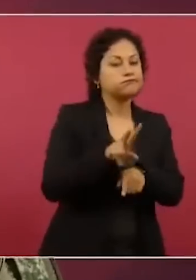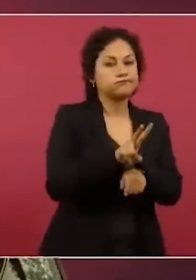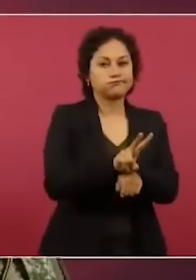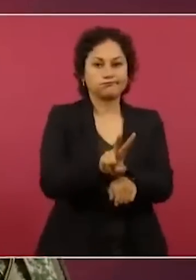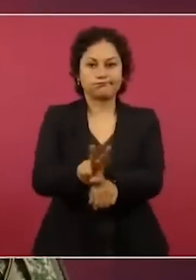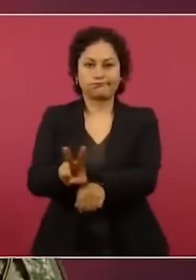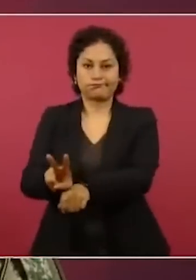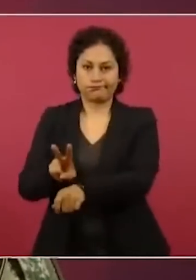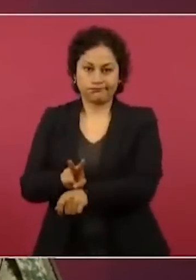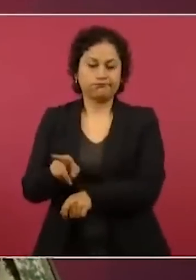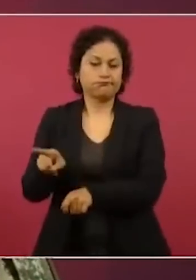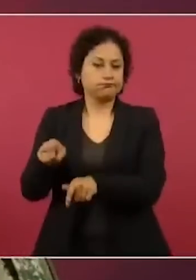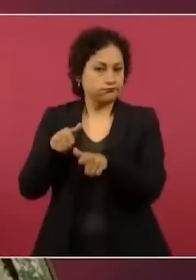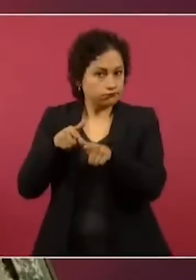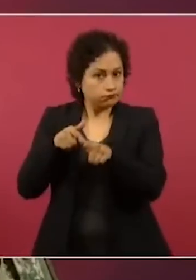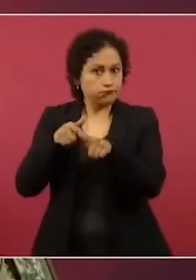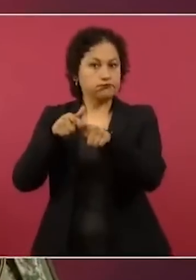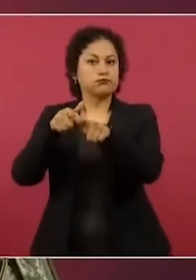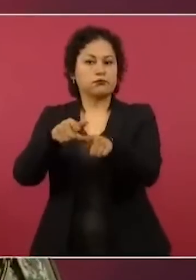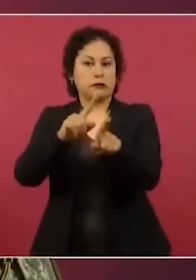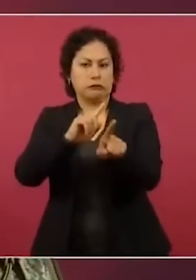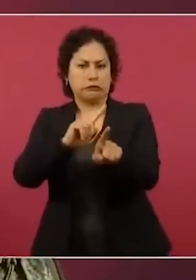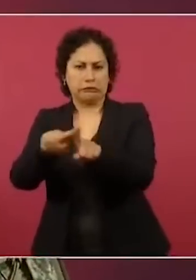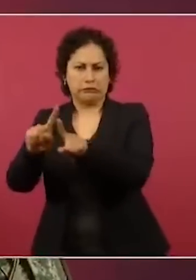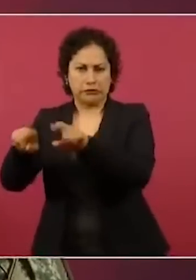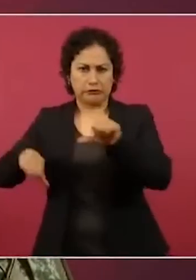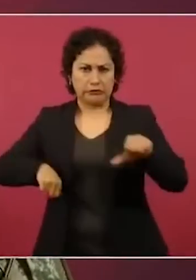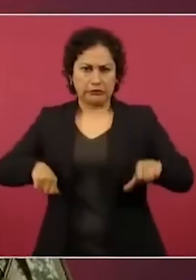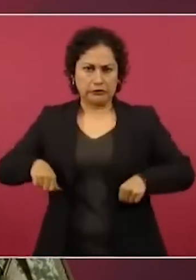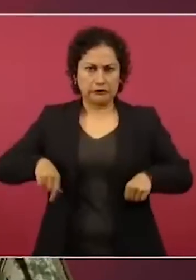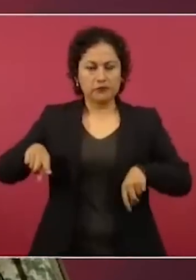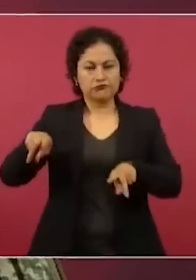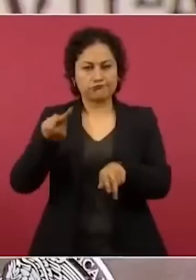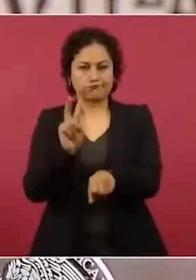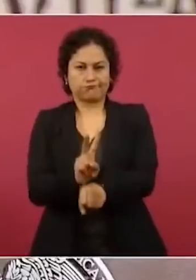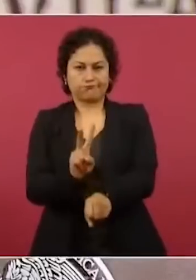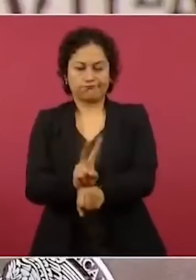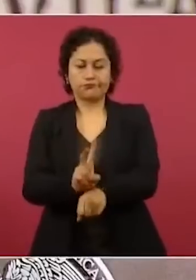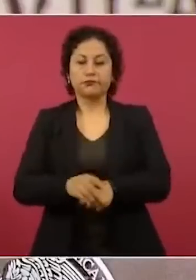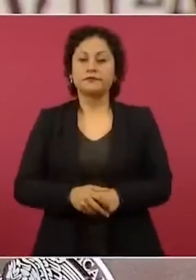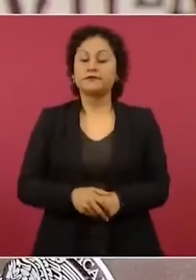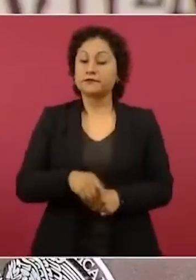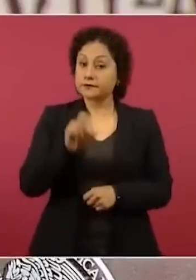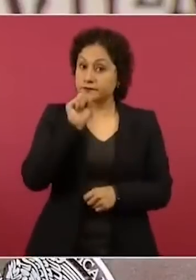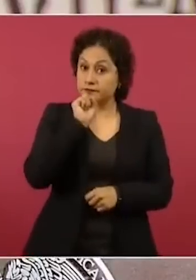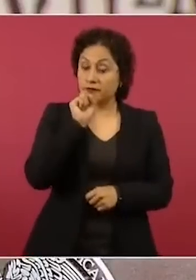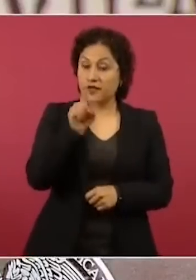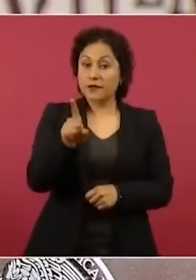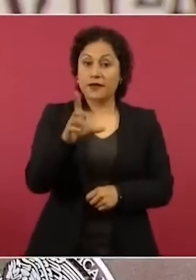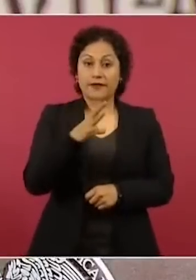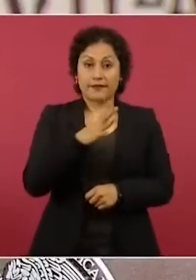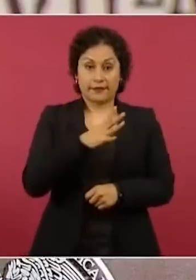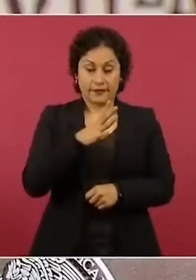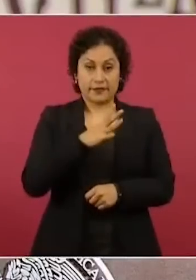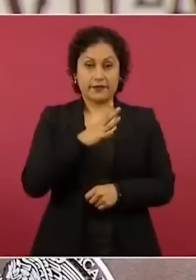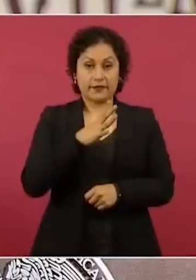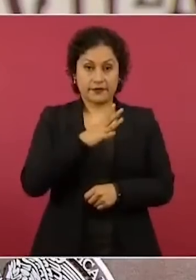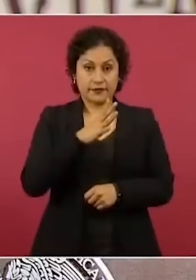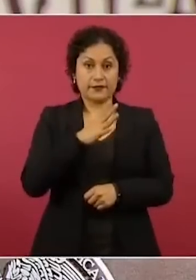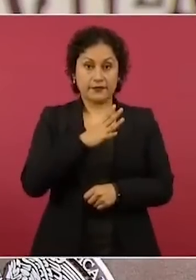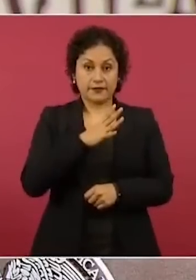ahí todas las acciones que se lleven a cabo. También está analizando,